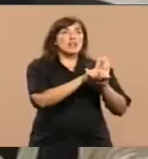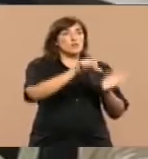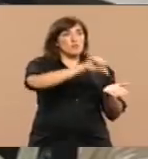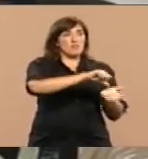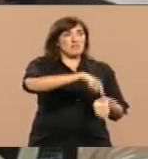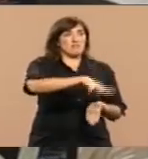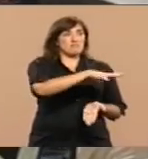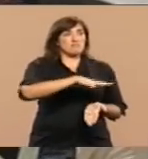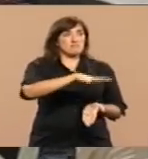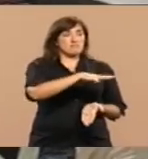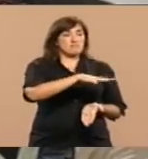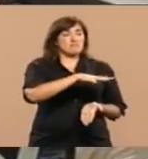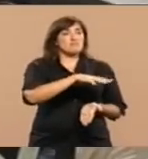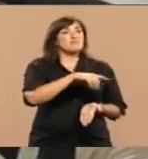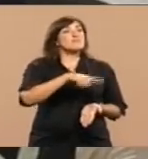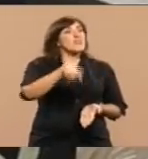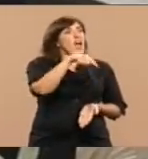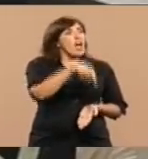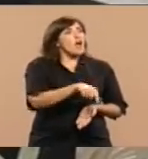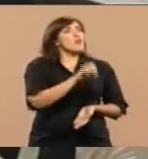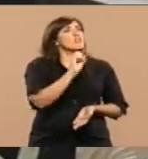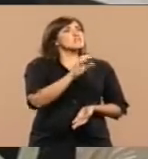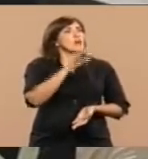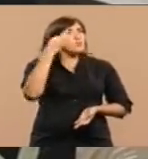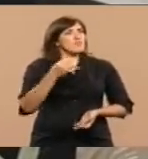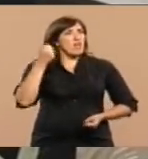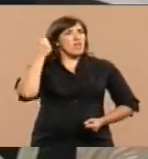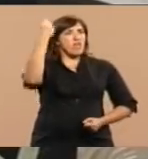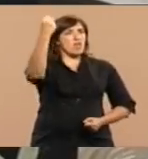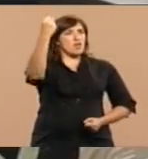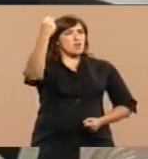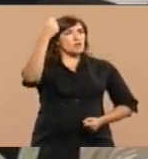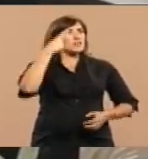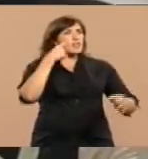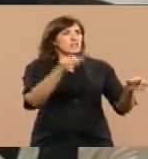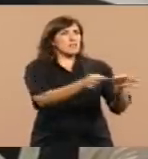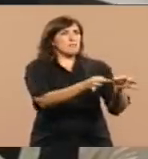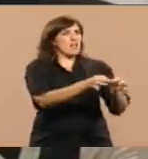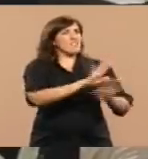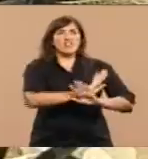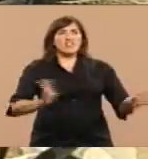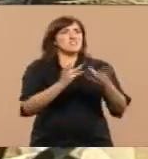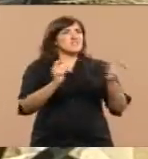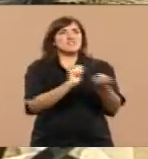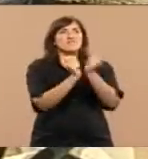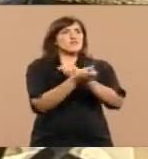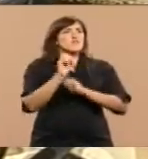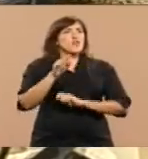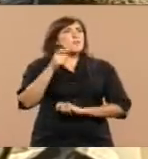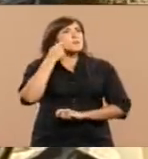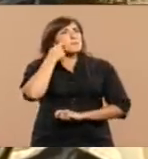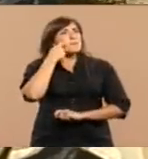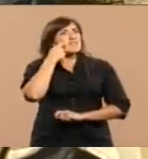local pasarán a llamarse héroes de Malvinas en lugar de veteranos, que esperamos sea